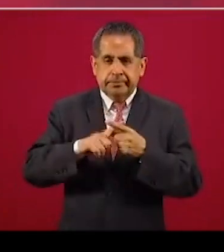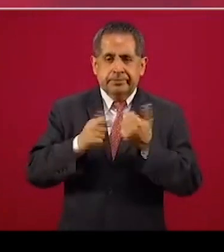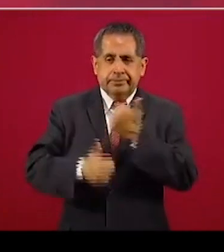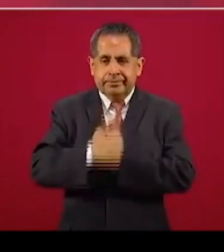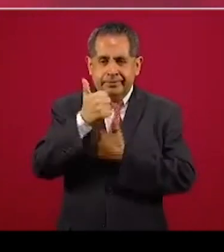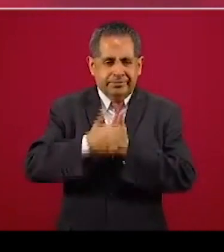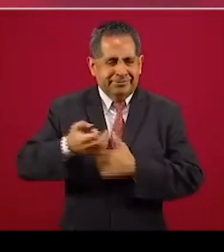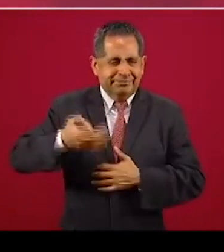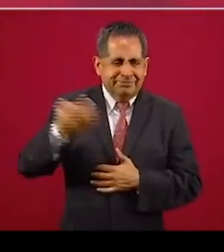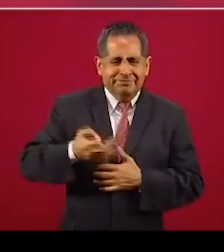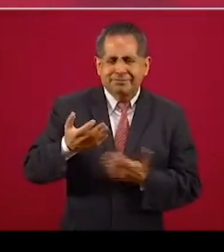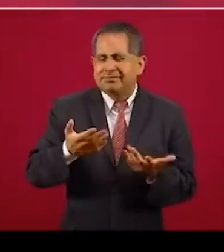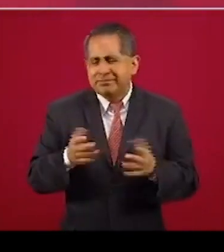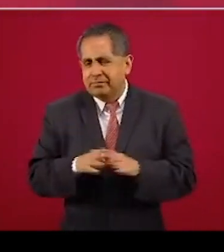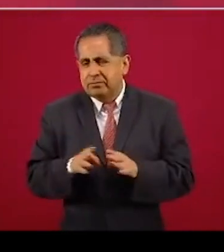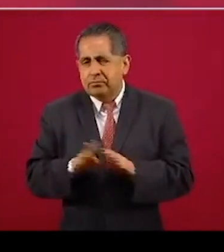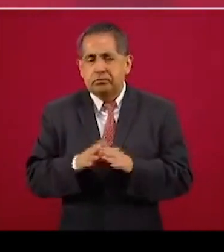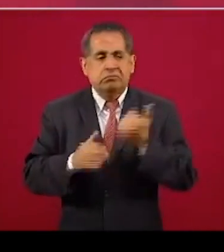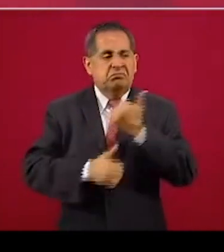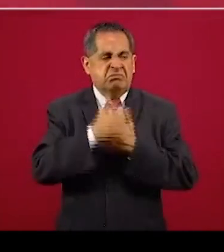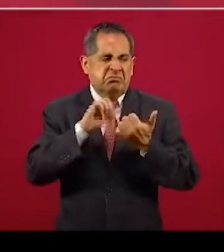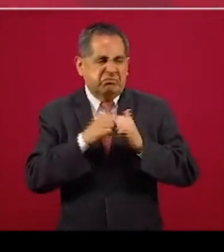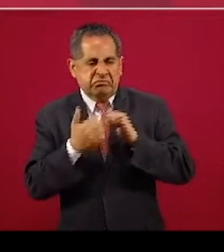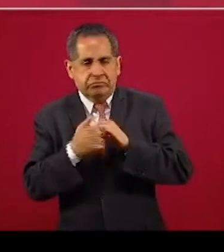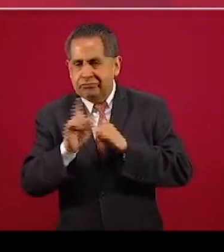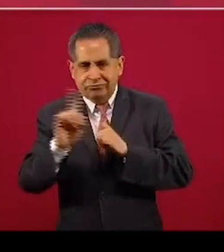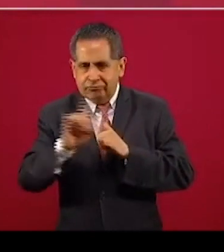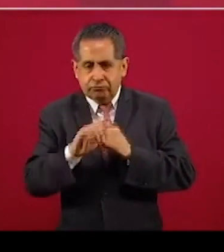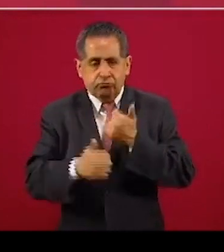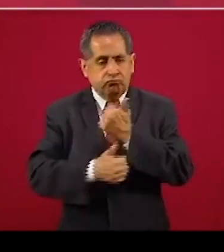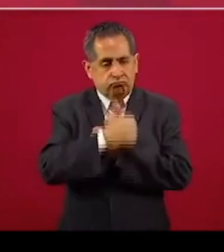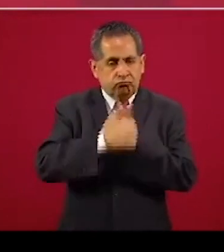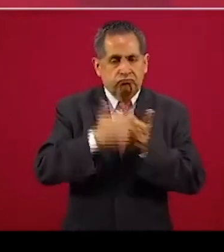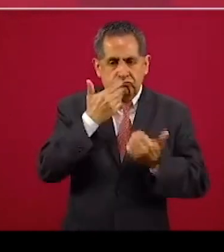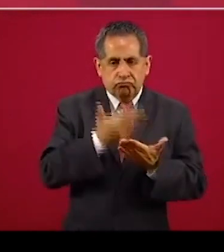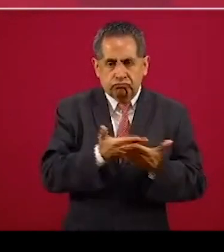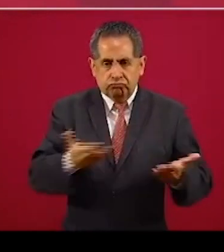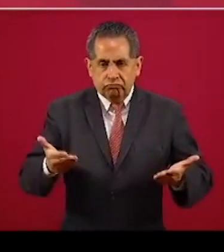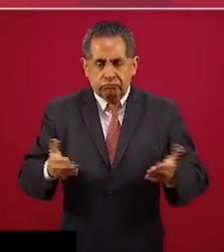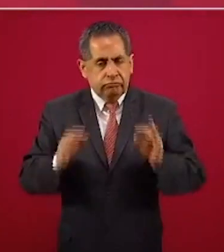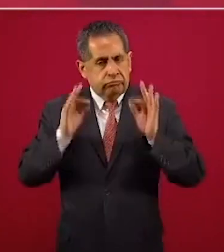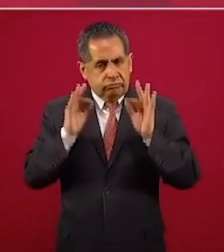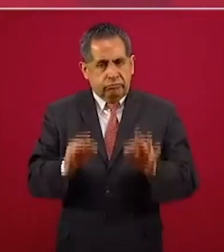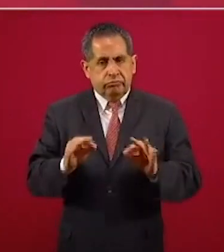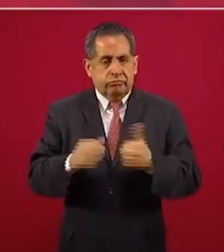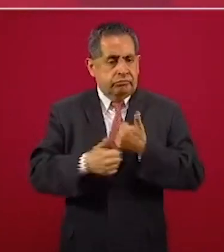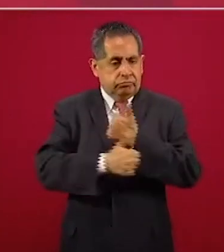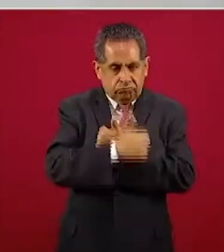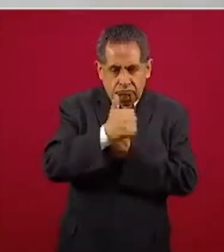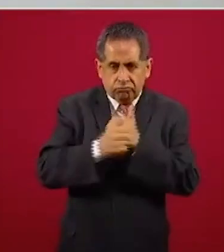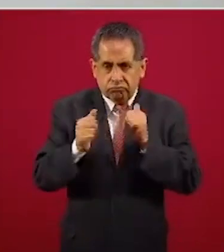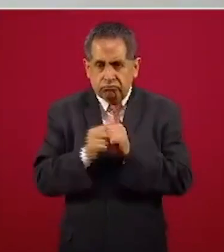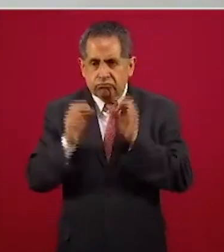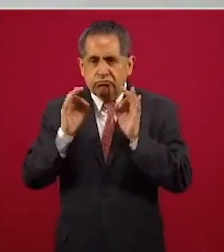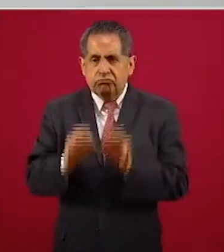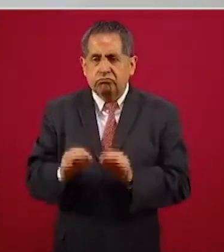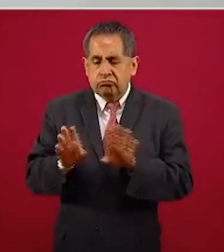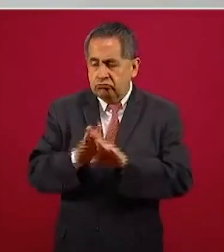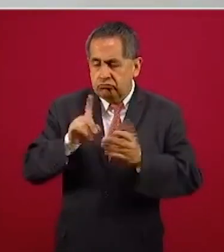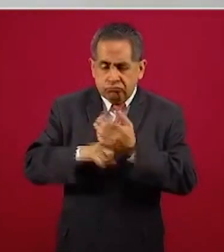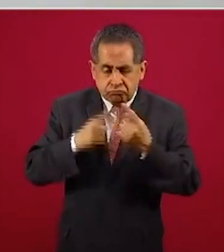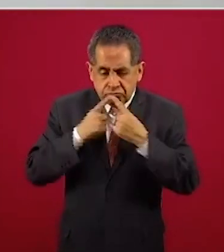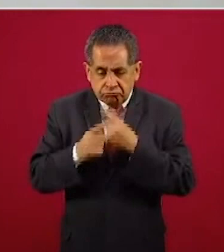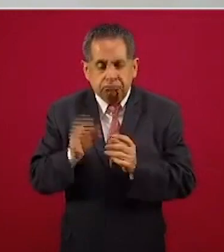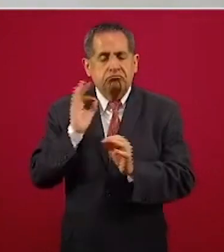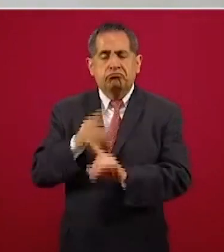efectiva, no competencia como forma formal, competencia efectiva y que se